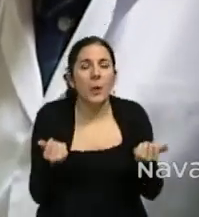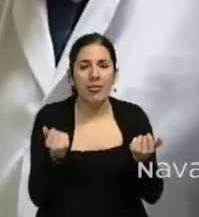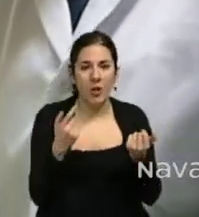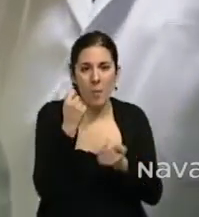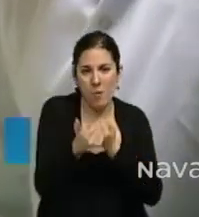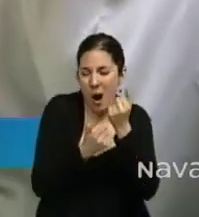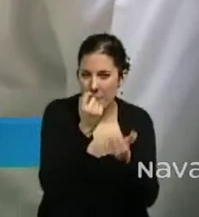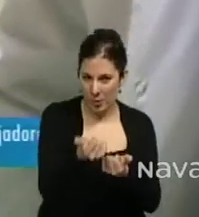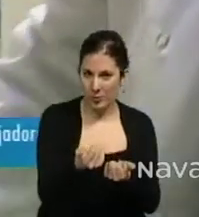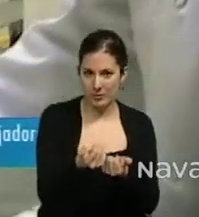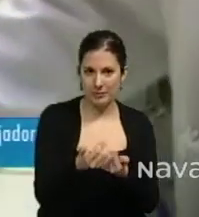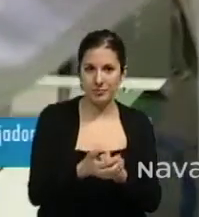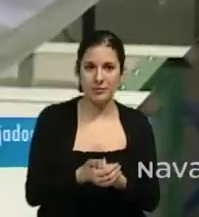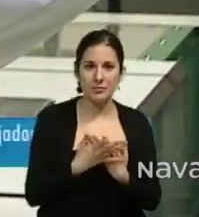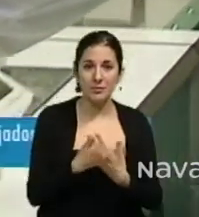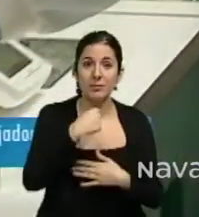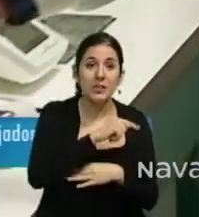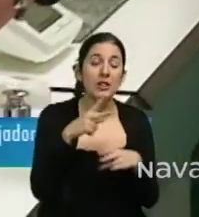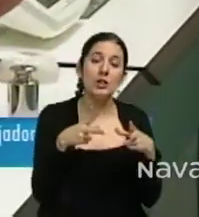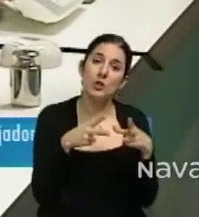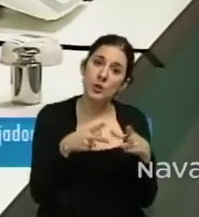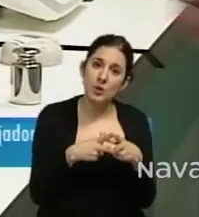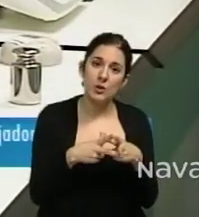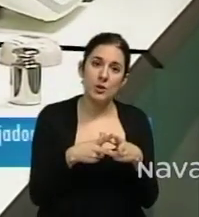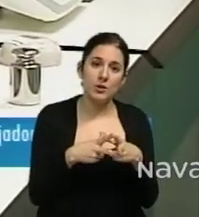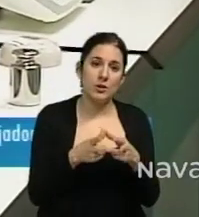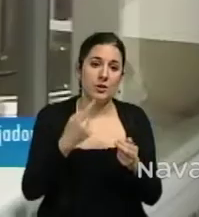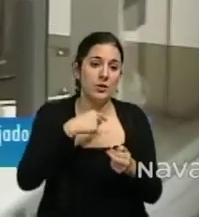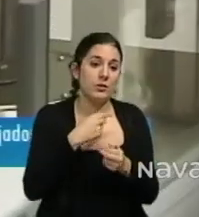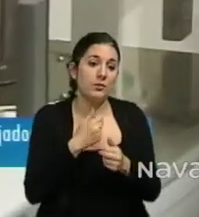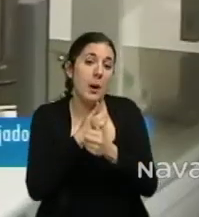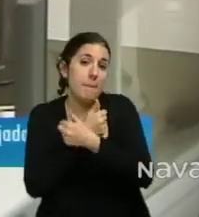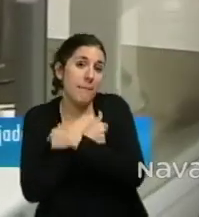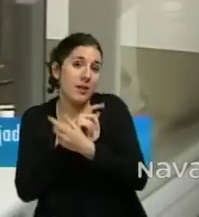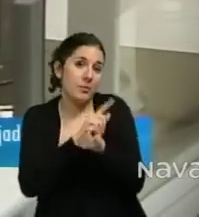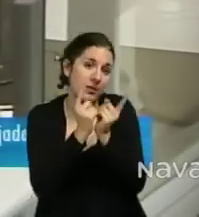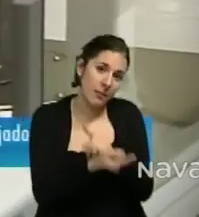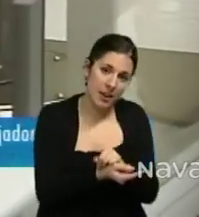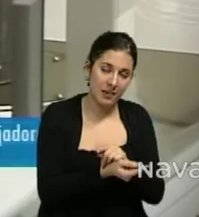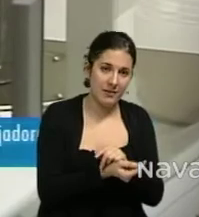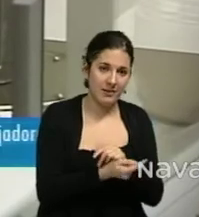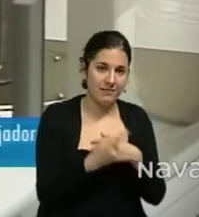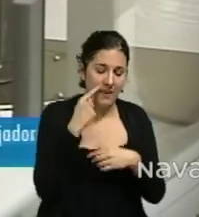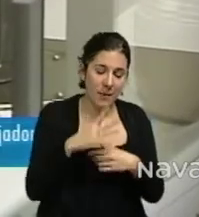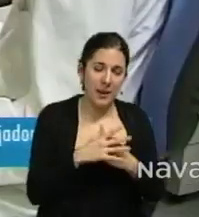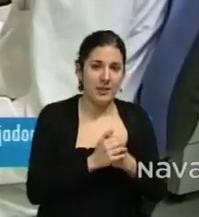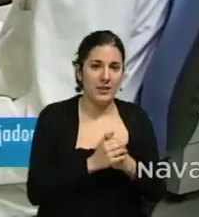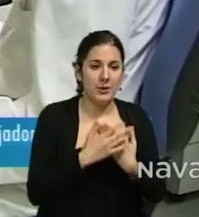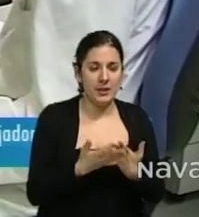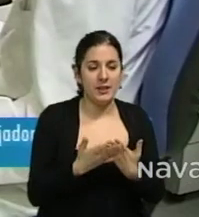porque nos permite a cada uno de los socios capitalizar nuestro desempleo, es decir, ya cuentas con una parte importante